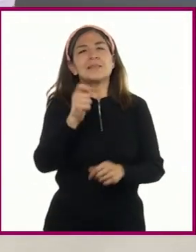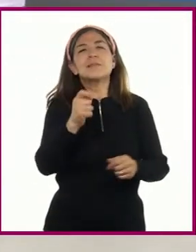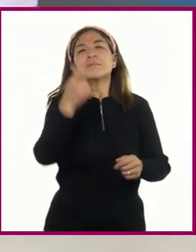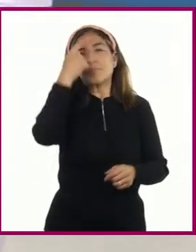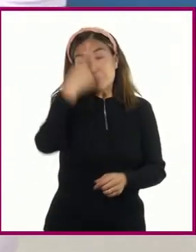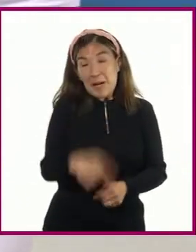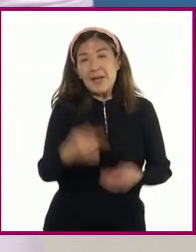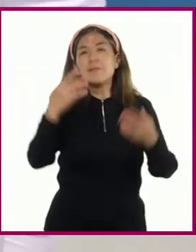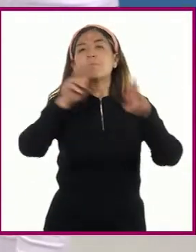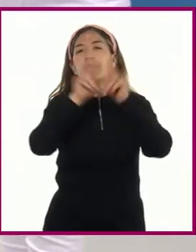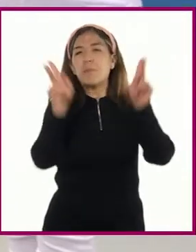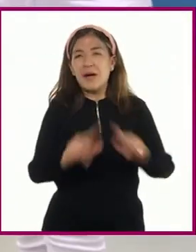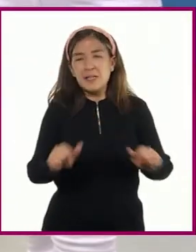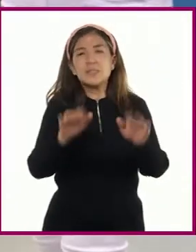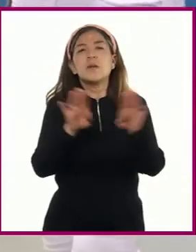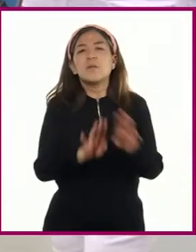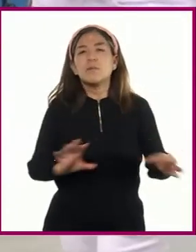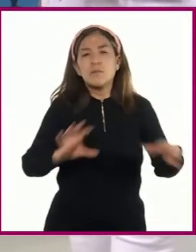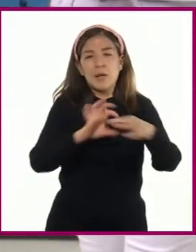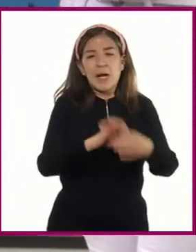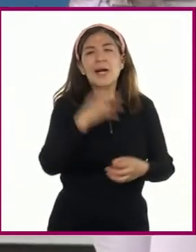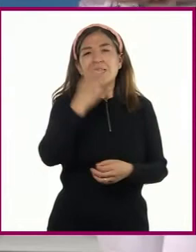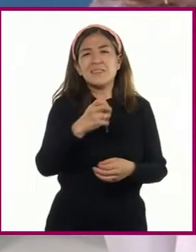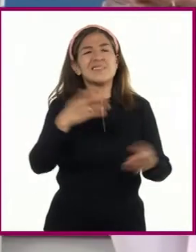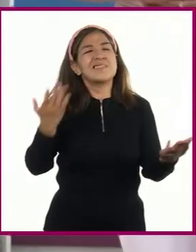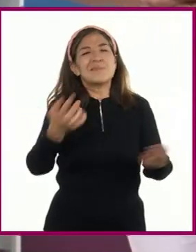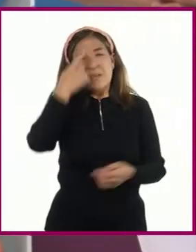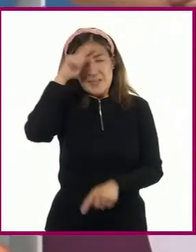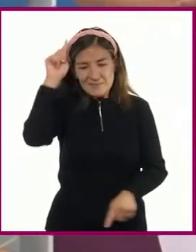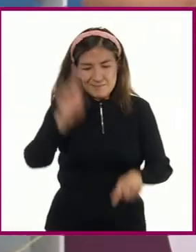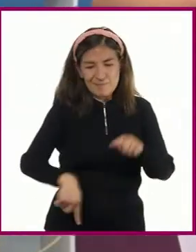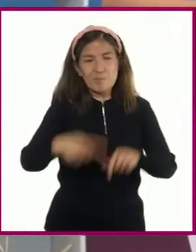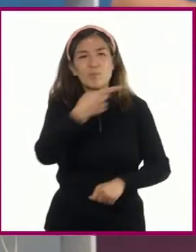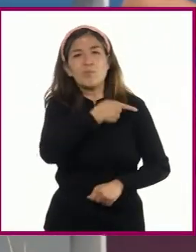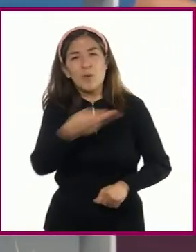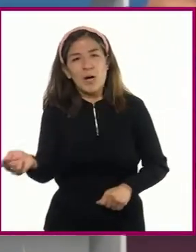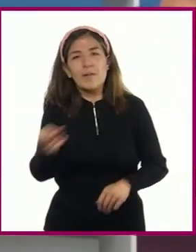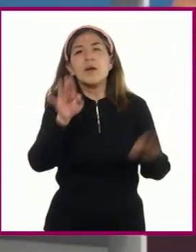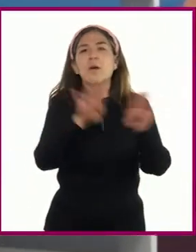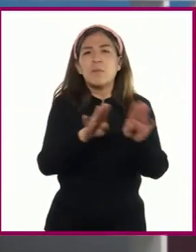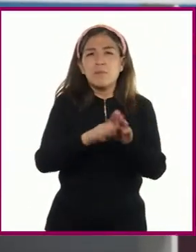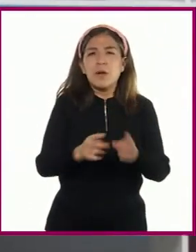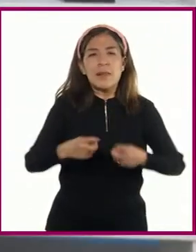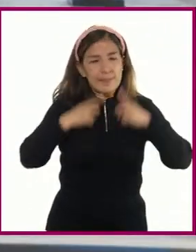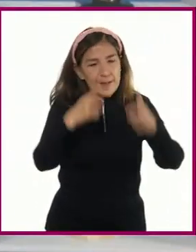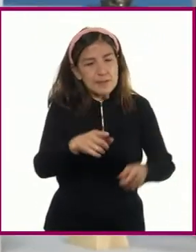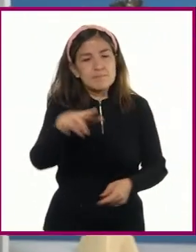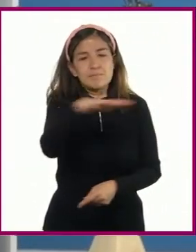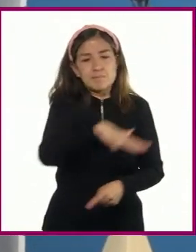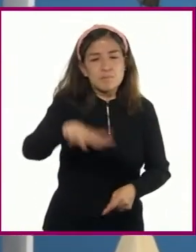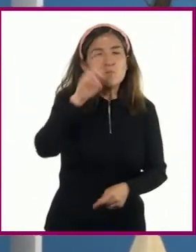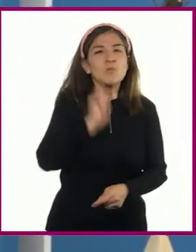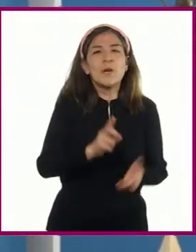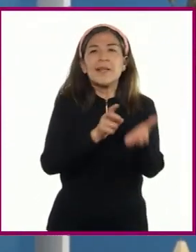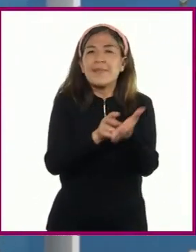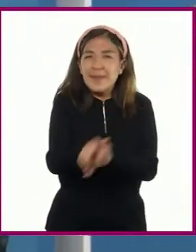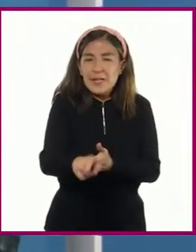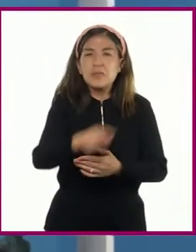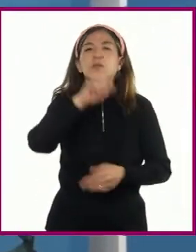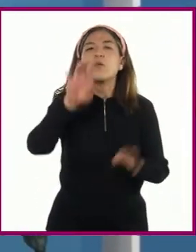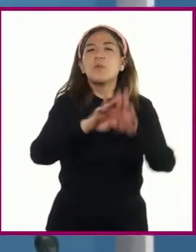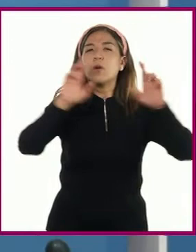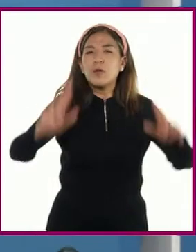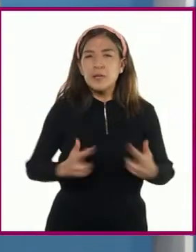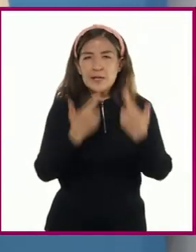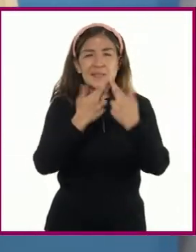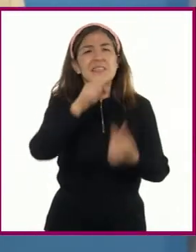lideró campañas a escala nacional para mitigar la pobreza, expandir los derechos de las mujeres, crear armonía religiosa y étnica y